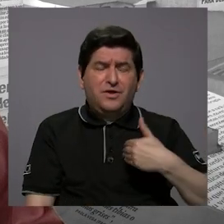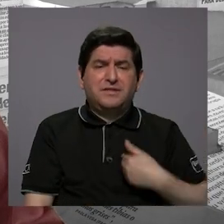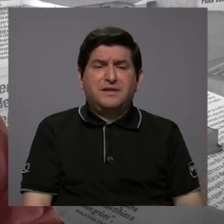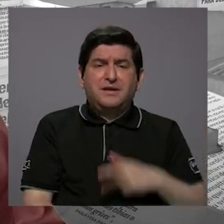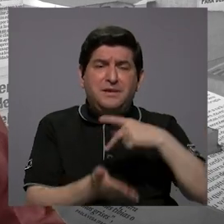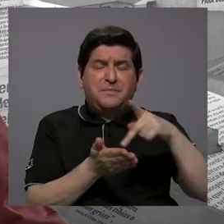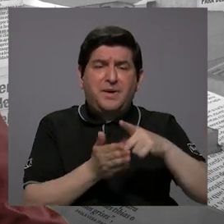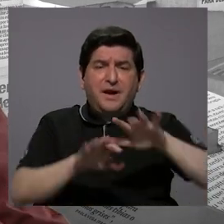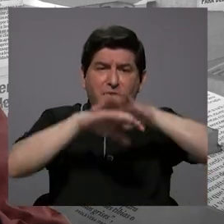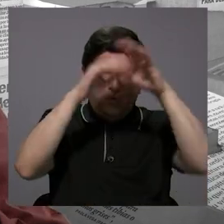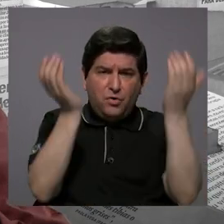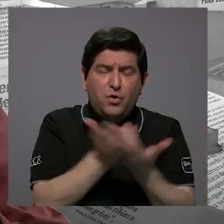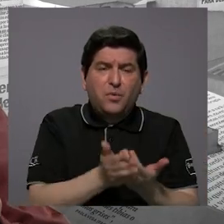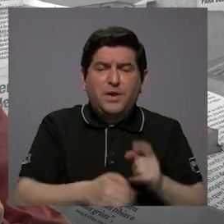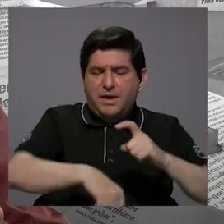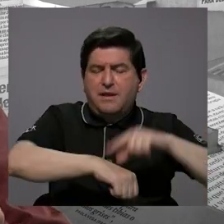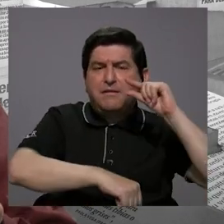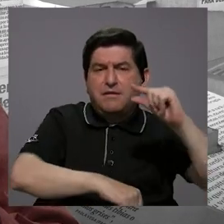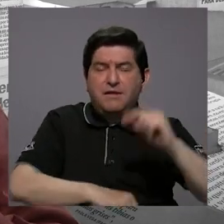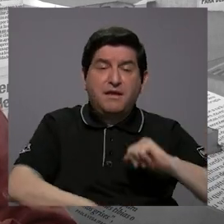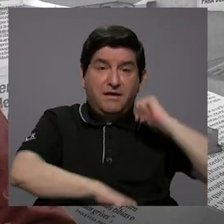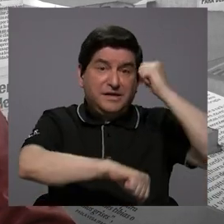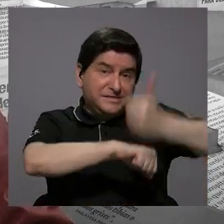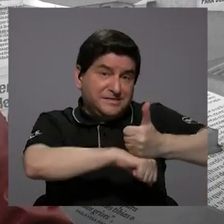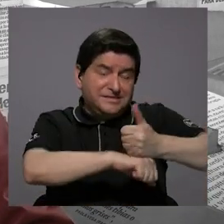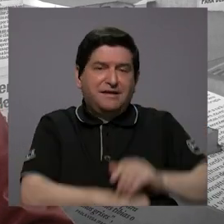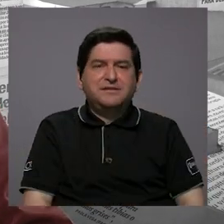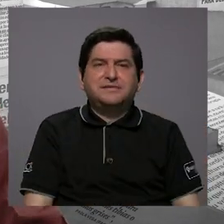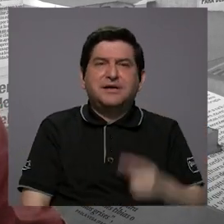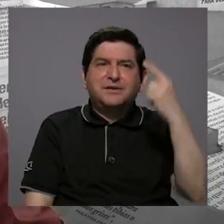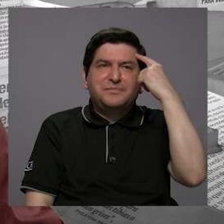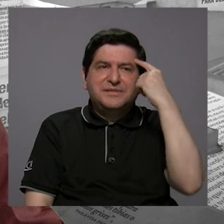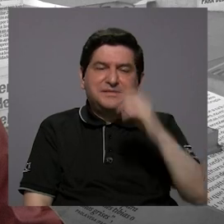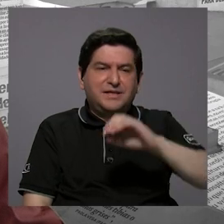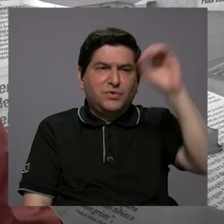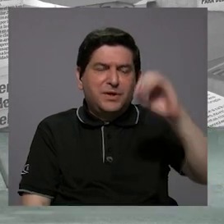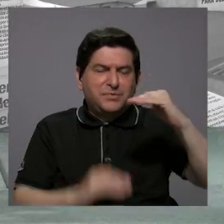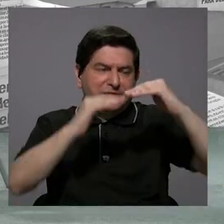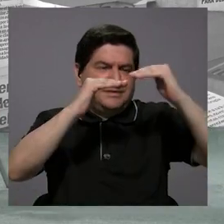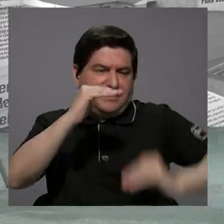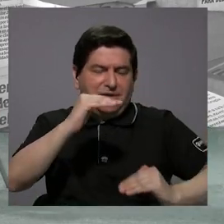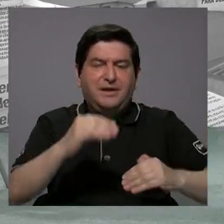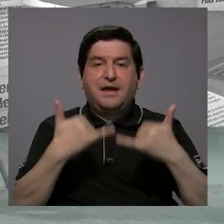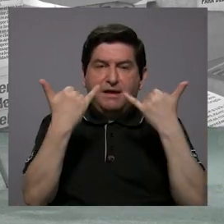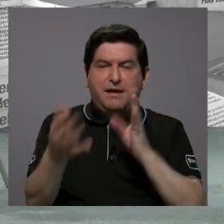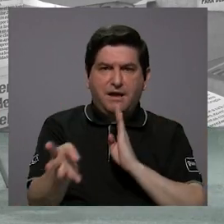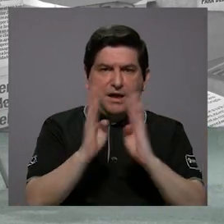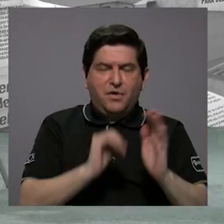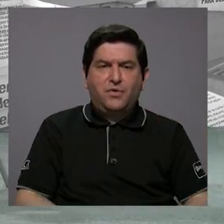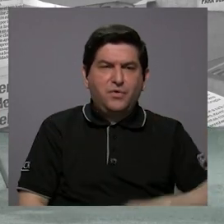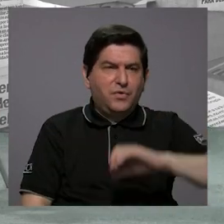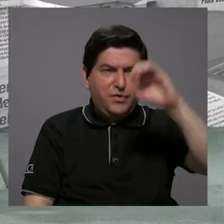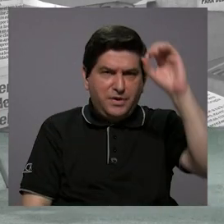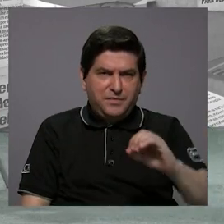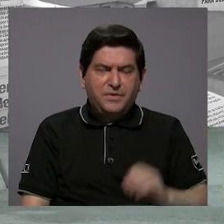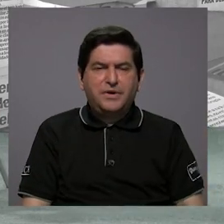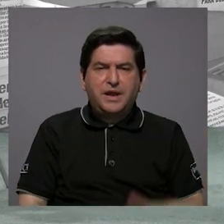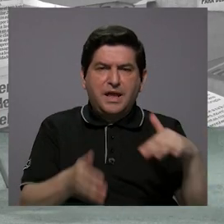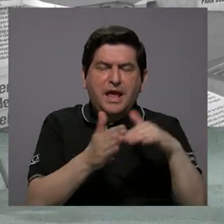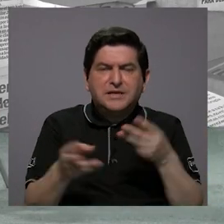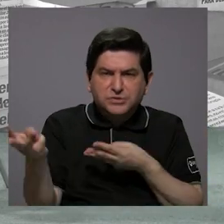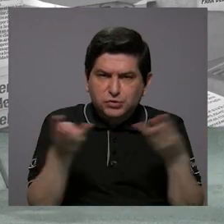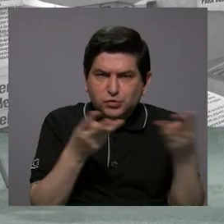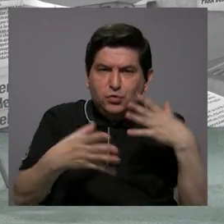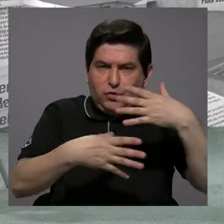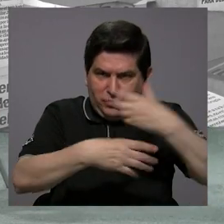es un salario global transitorio que ha sido establecido como hacia el percentil más bajo. Por ejemplo, ahora que hablamos de percentiles, en un estudio de mercado